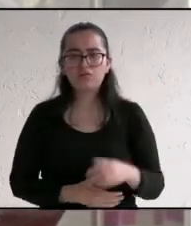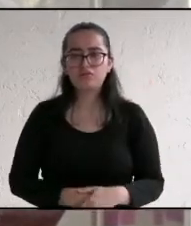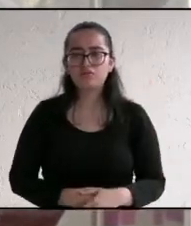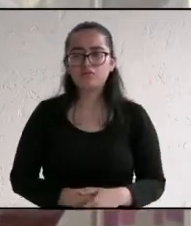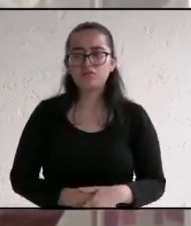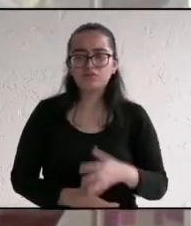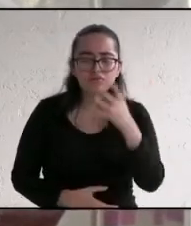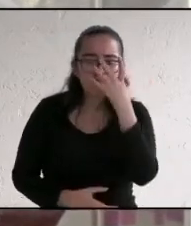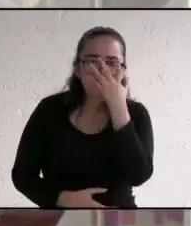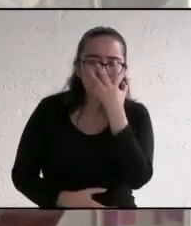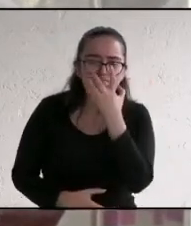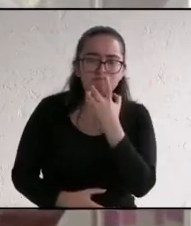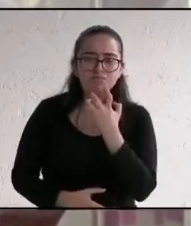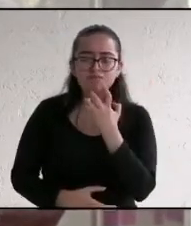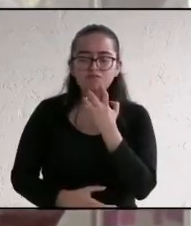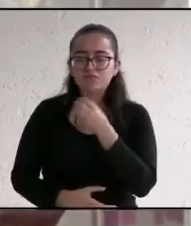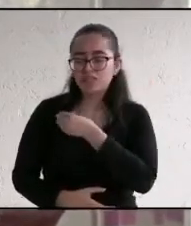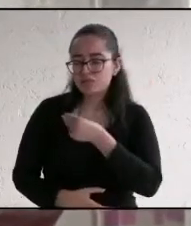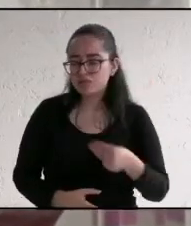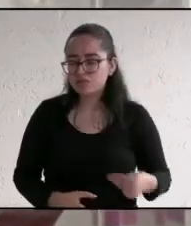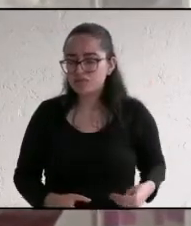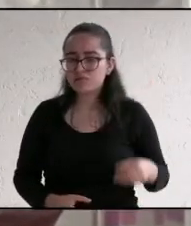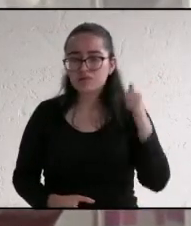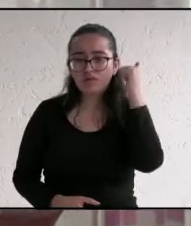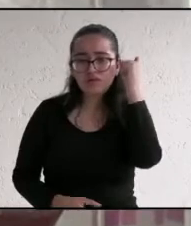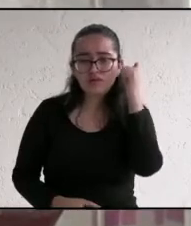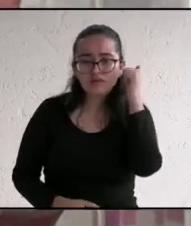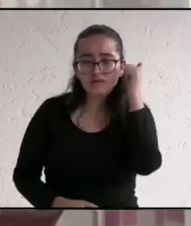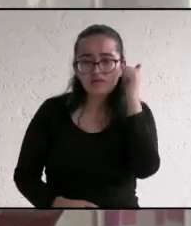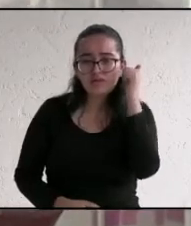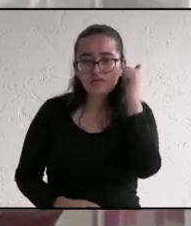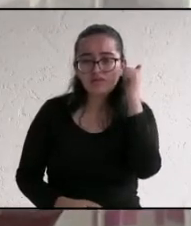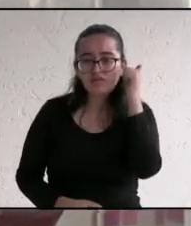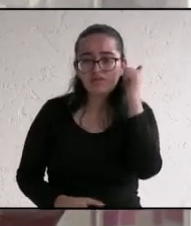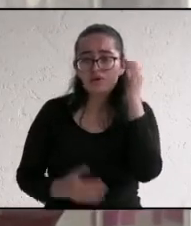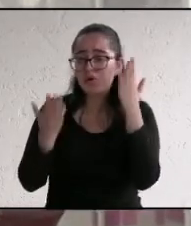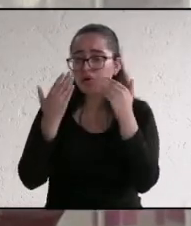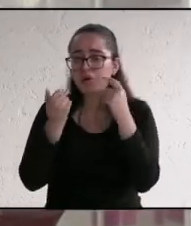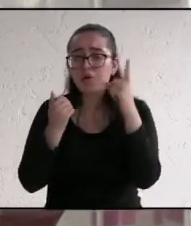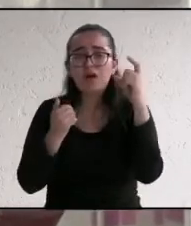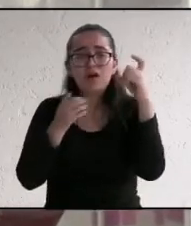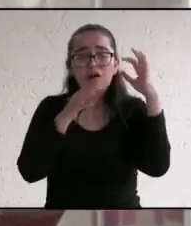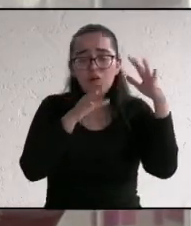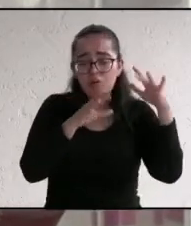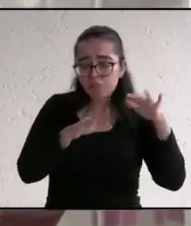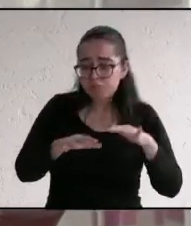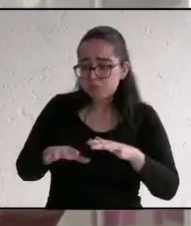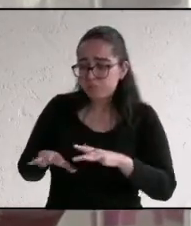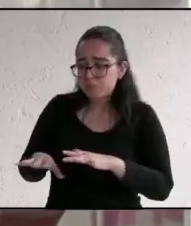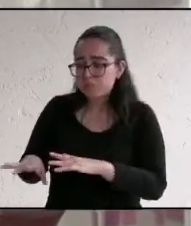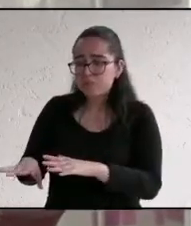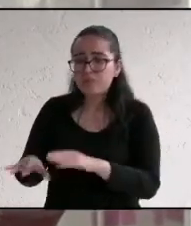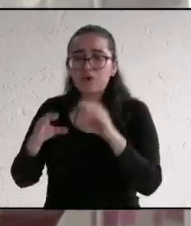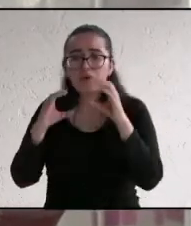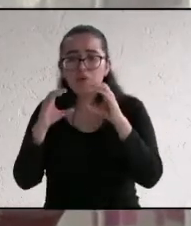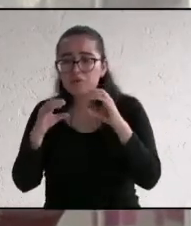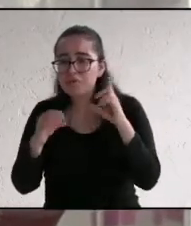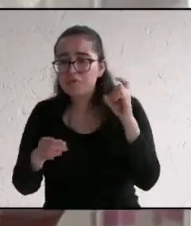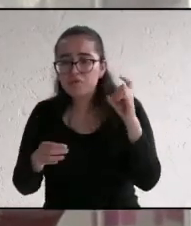tristeza me da que el municipio de Actopan no cuente con ninguna planta de tratamiento que esté funcionando.